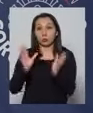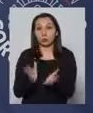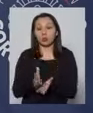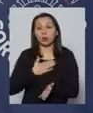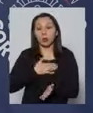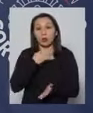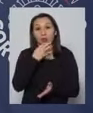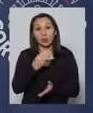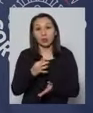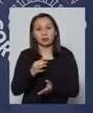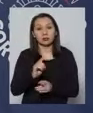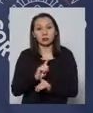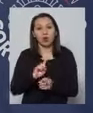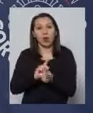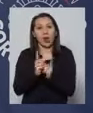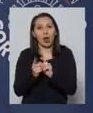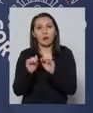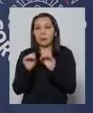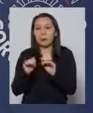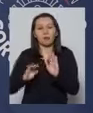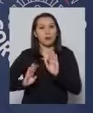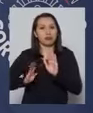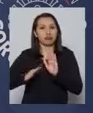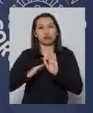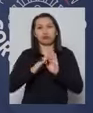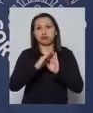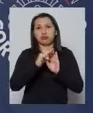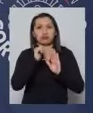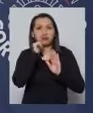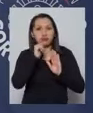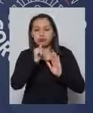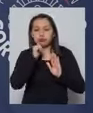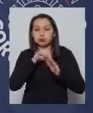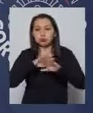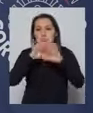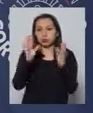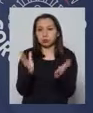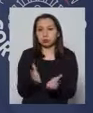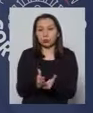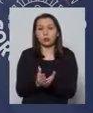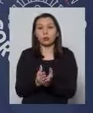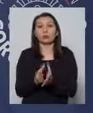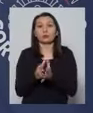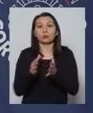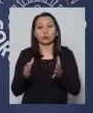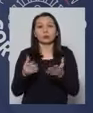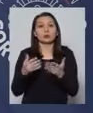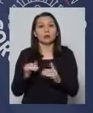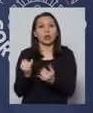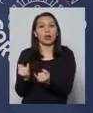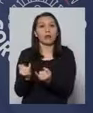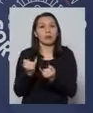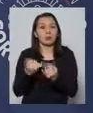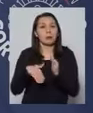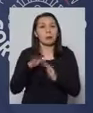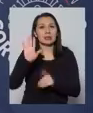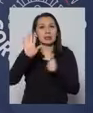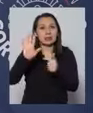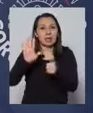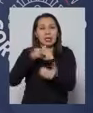quiero decirle que la situación no ha cambiado, sigue aumentando el número de casos a nivel mundial. Ya se ha reportado más de 6